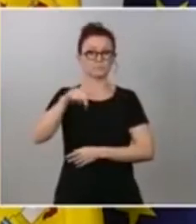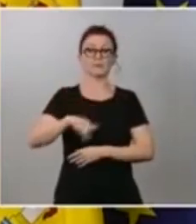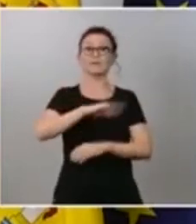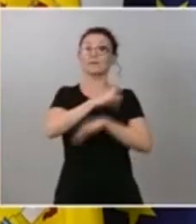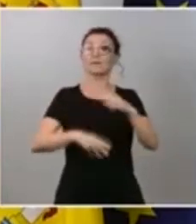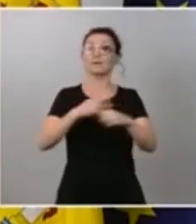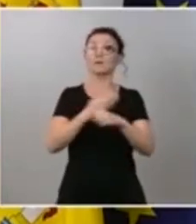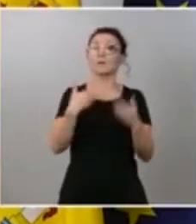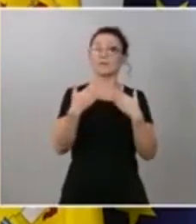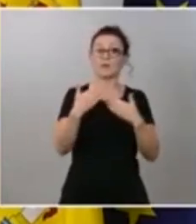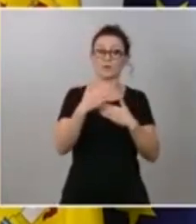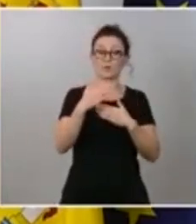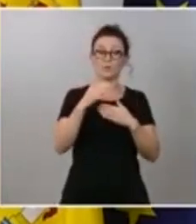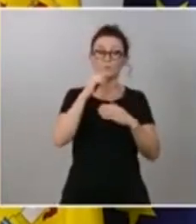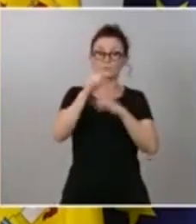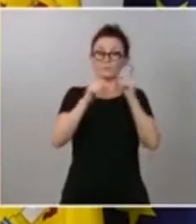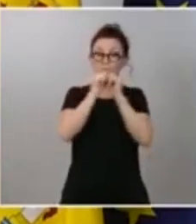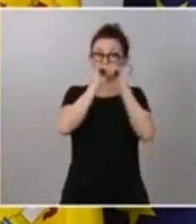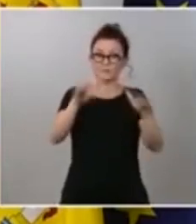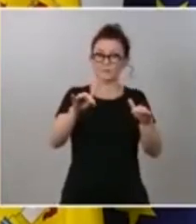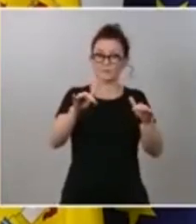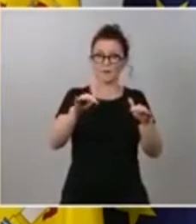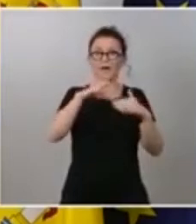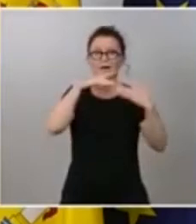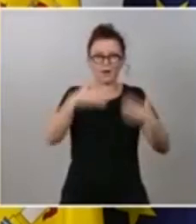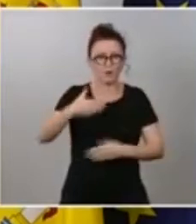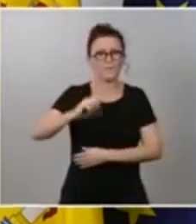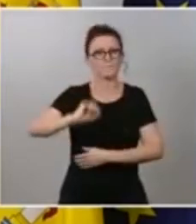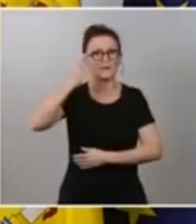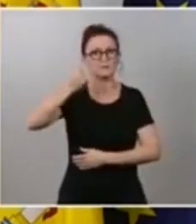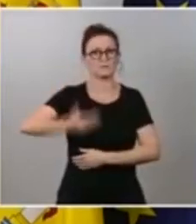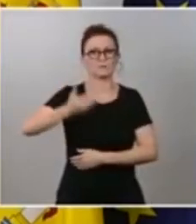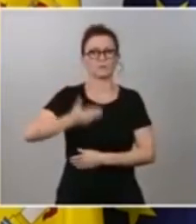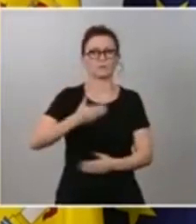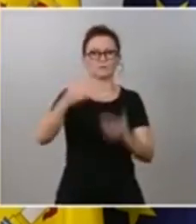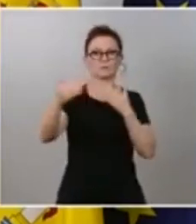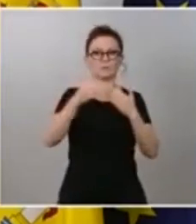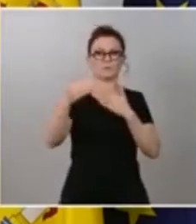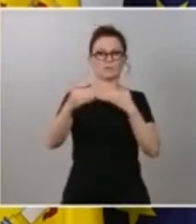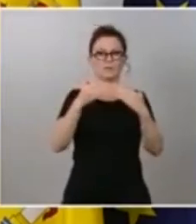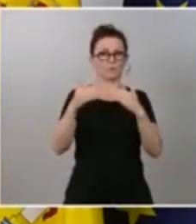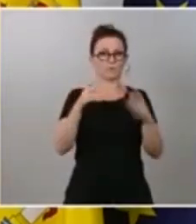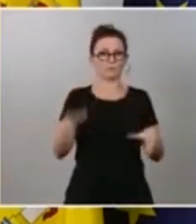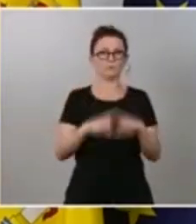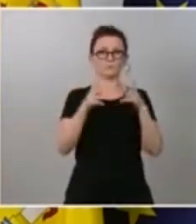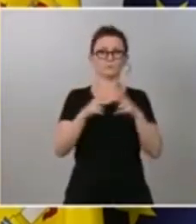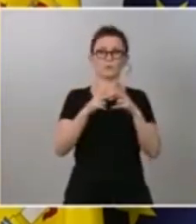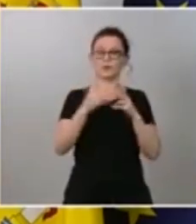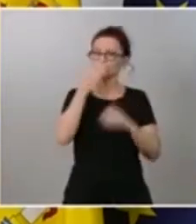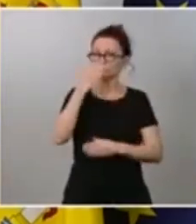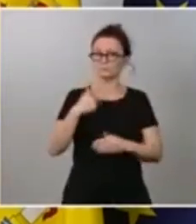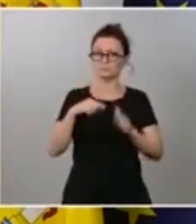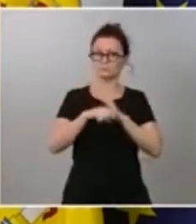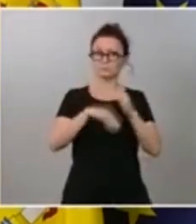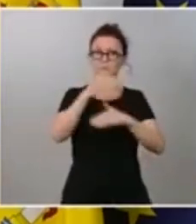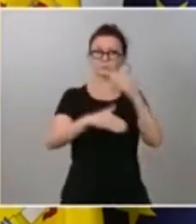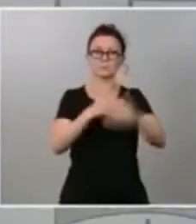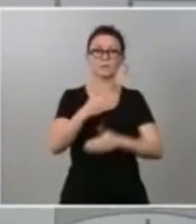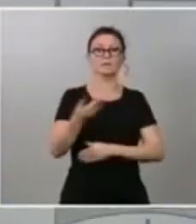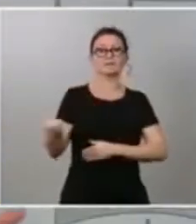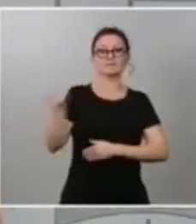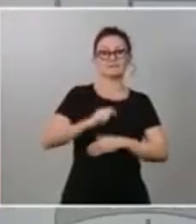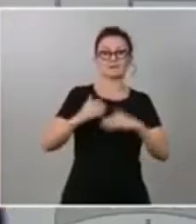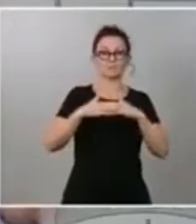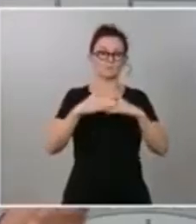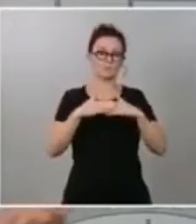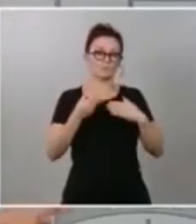como consecuencia de la emergencia económica y social y creo que estamos haciendo grandes avances hay que recordar que el salario mínimo interprofesional se hizo con